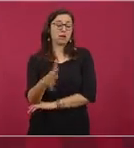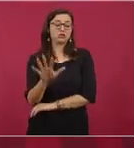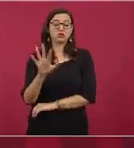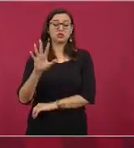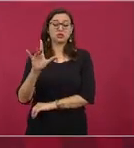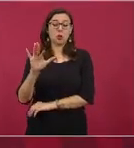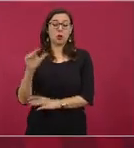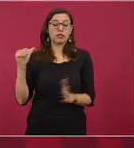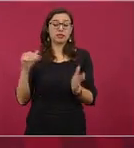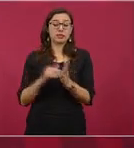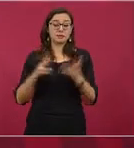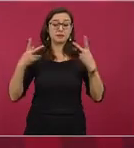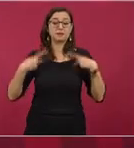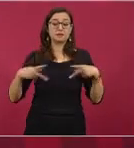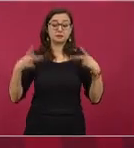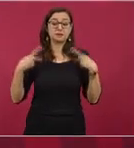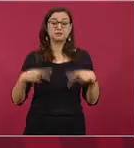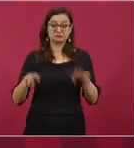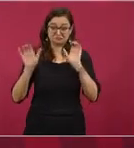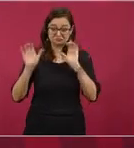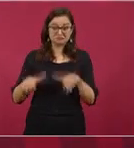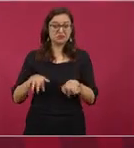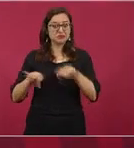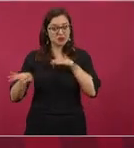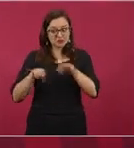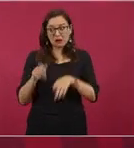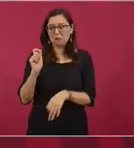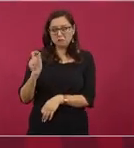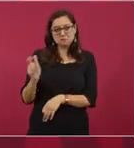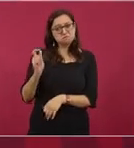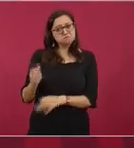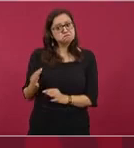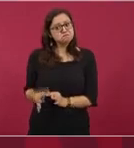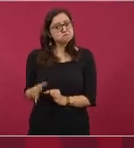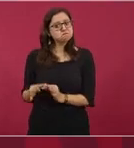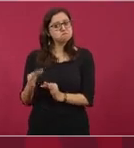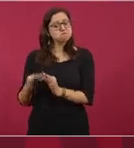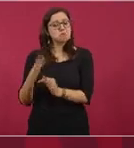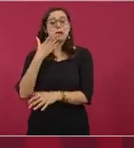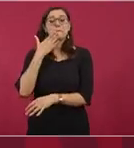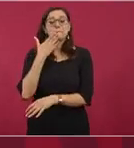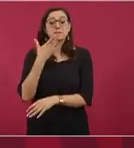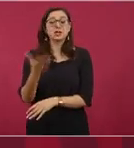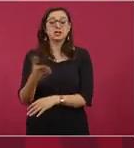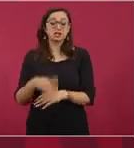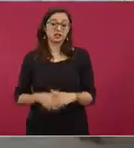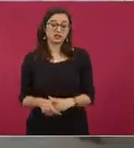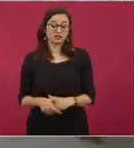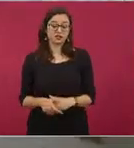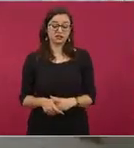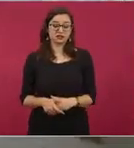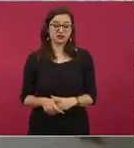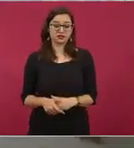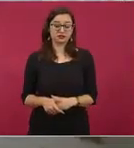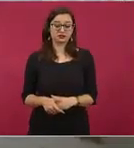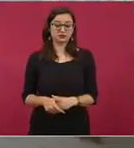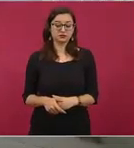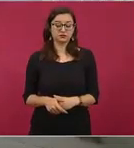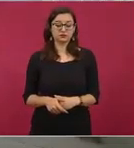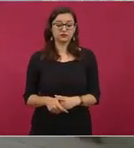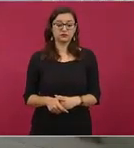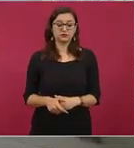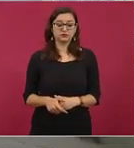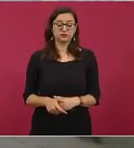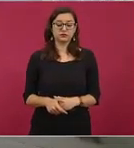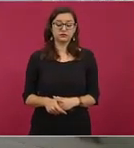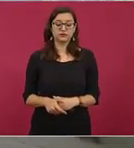personas que tienen su trabajo y van a